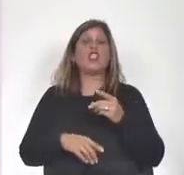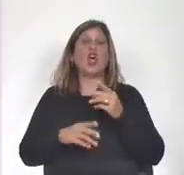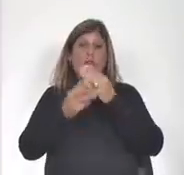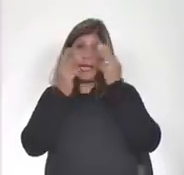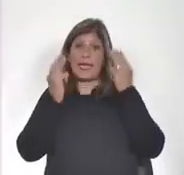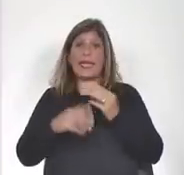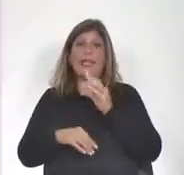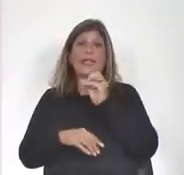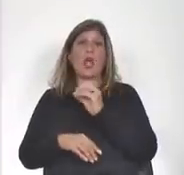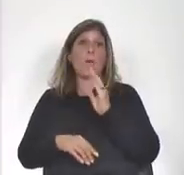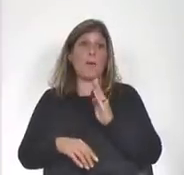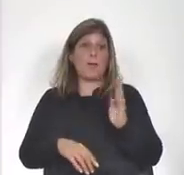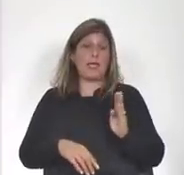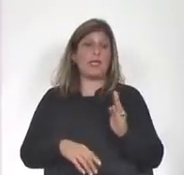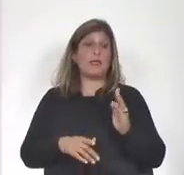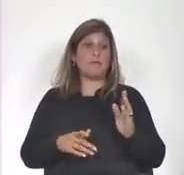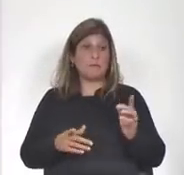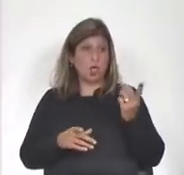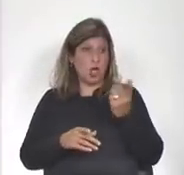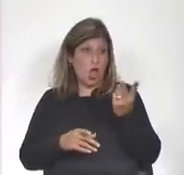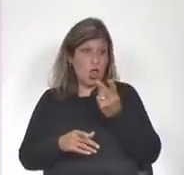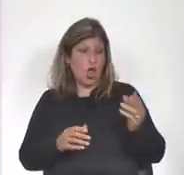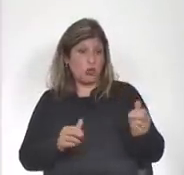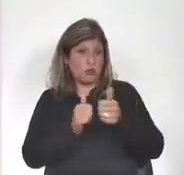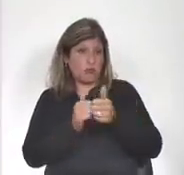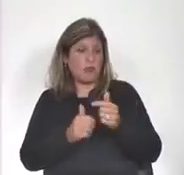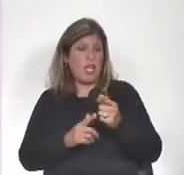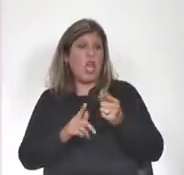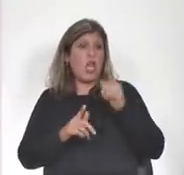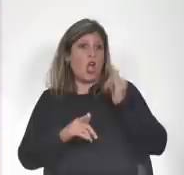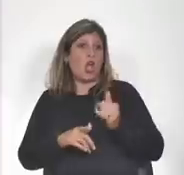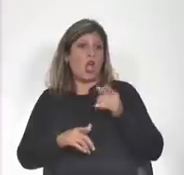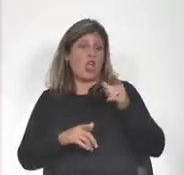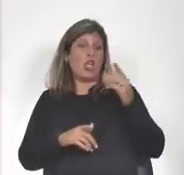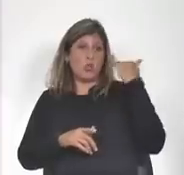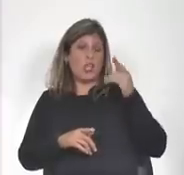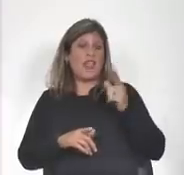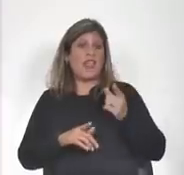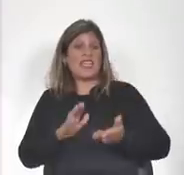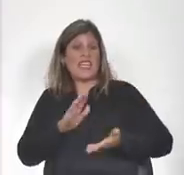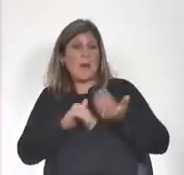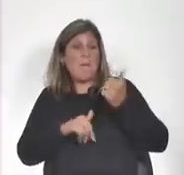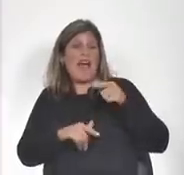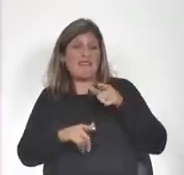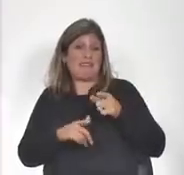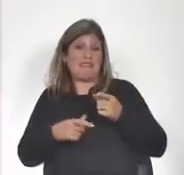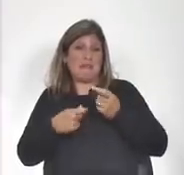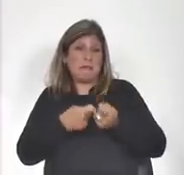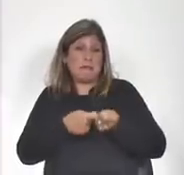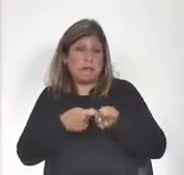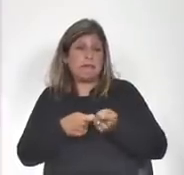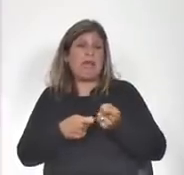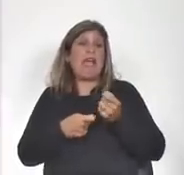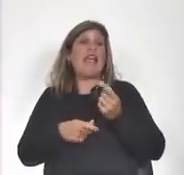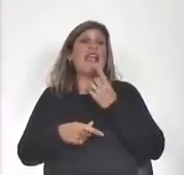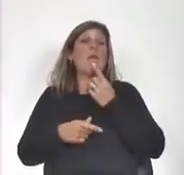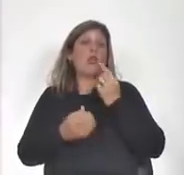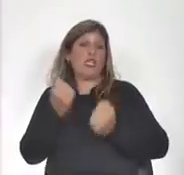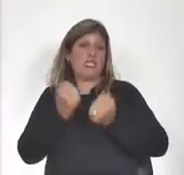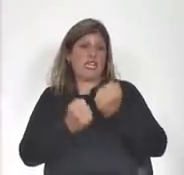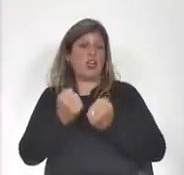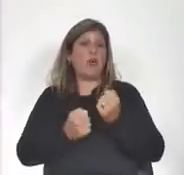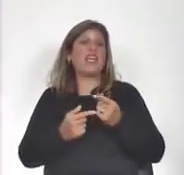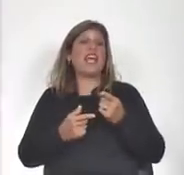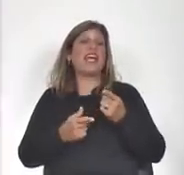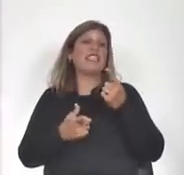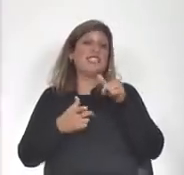es decir junto con la ministra los dos jerarcas que tienen más incidencia en la conducción de la política económica y en el manejo de los recursos